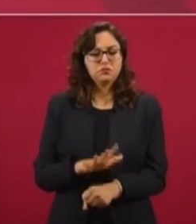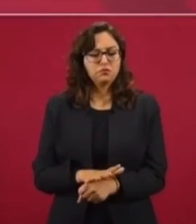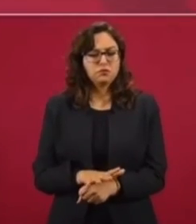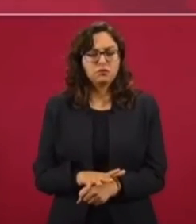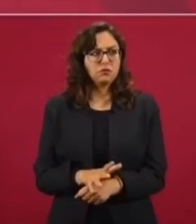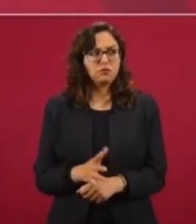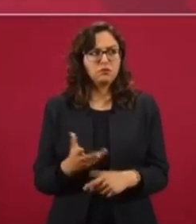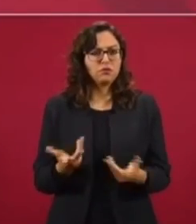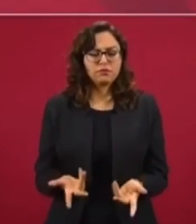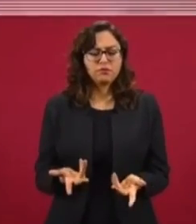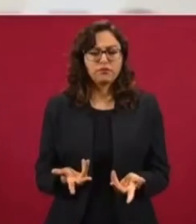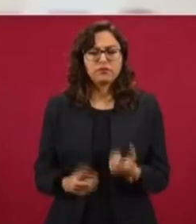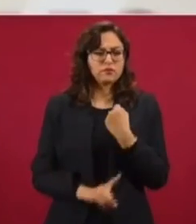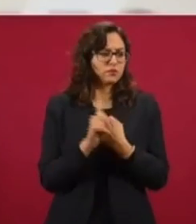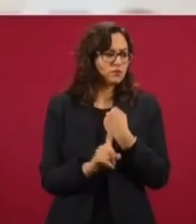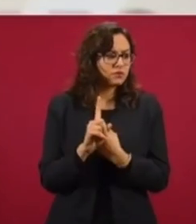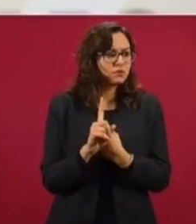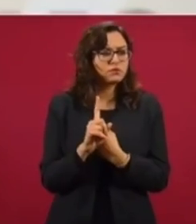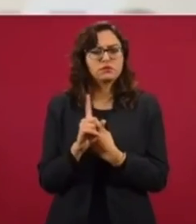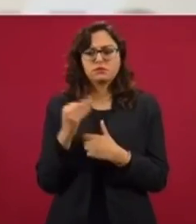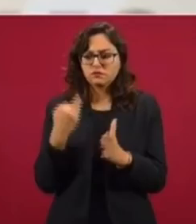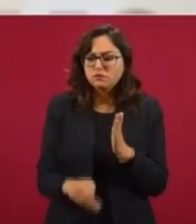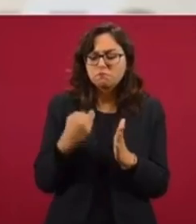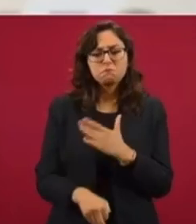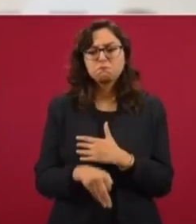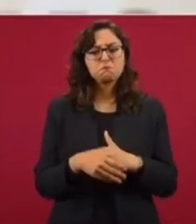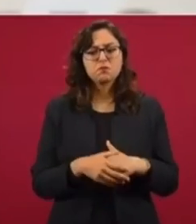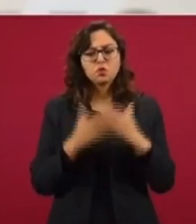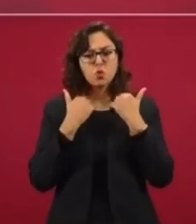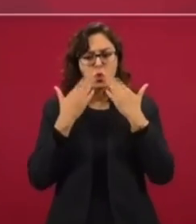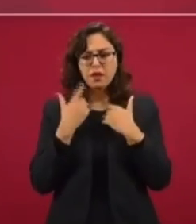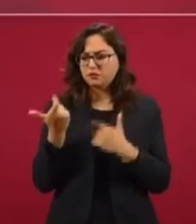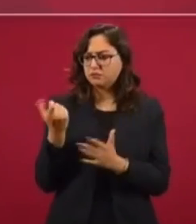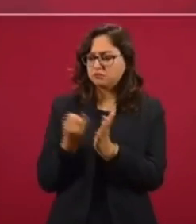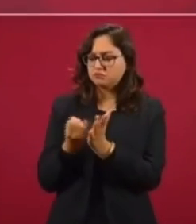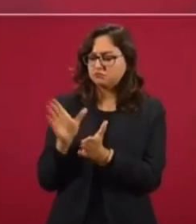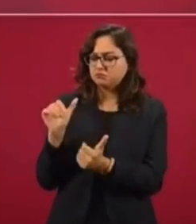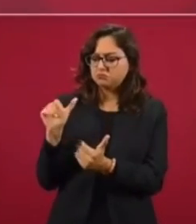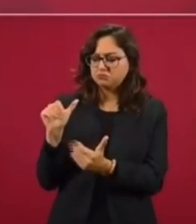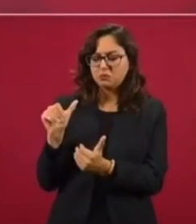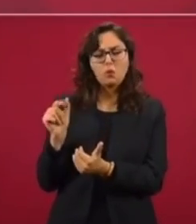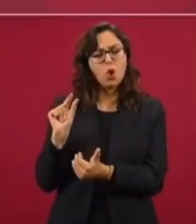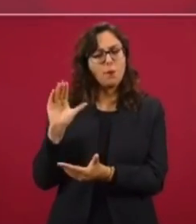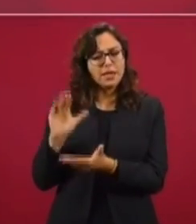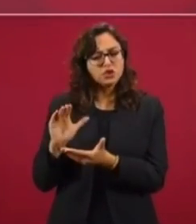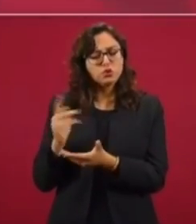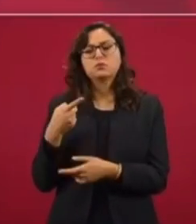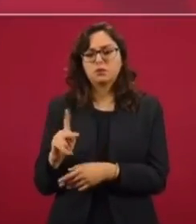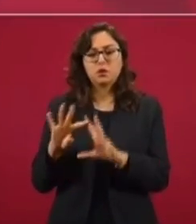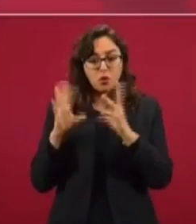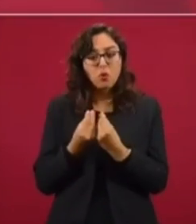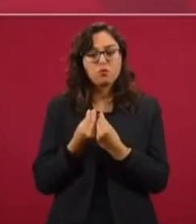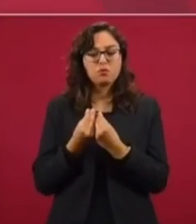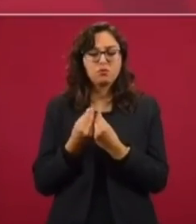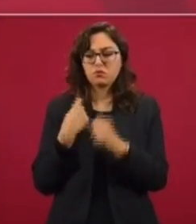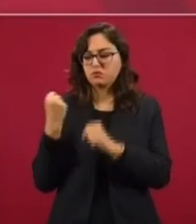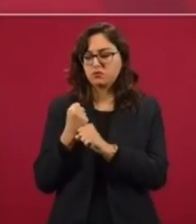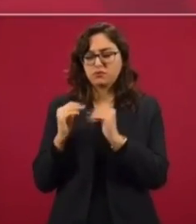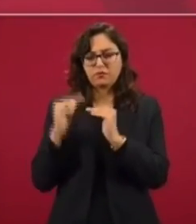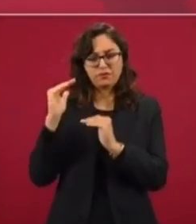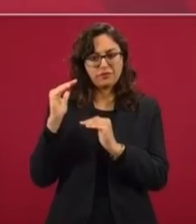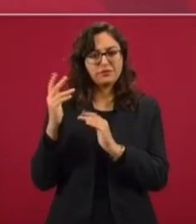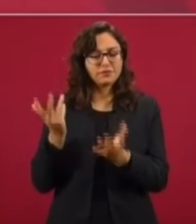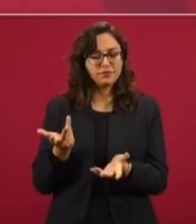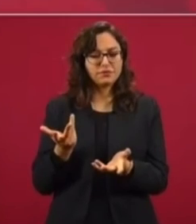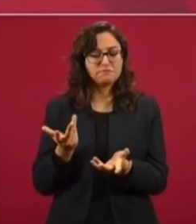no nos está fallando. No tenemos déficit en cuanto a la recaudación. Sí, es menor, pero en términos nominales es superior al año pasado.